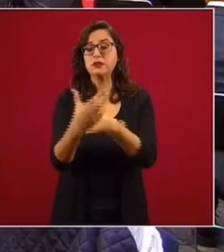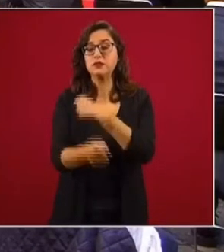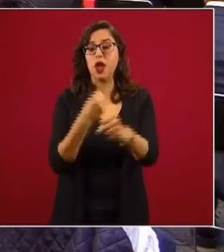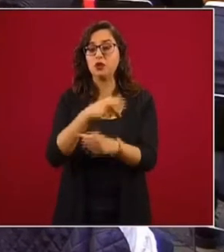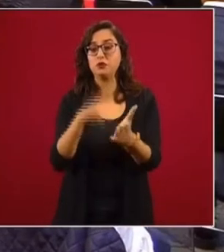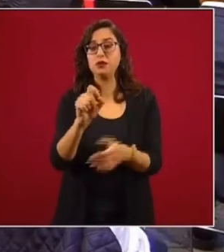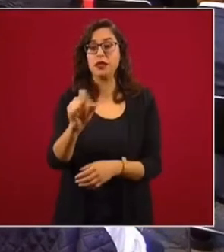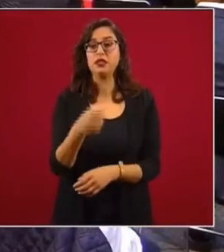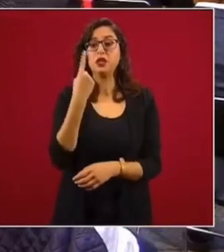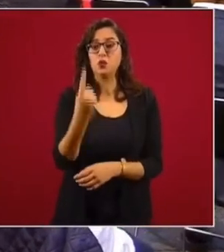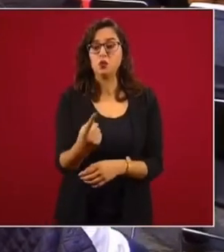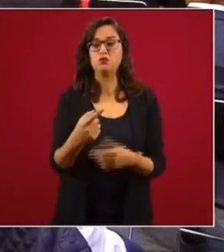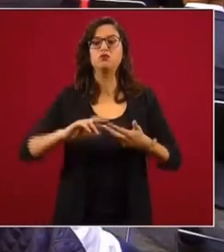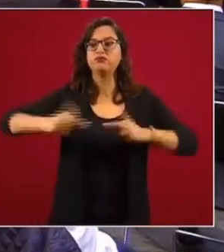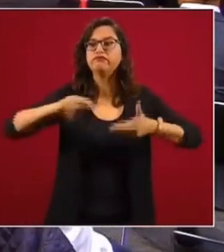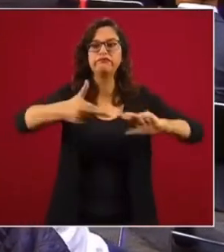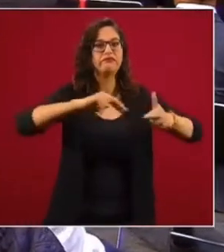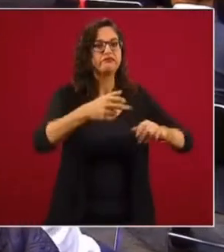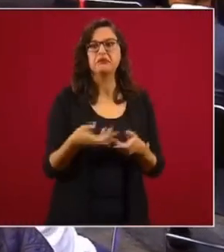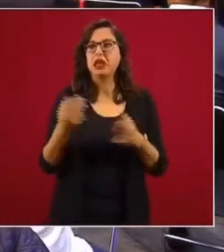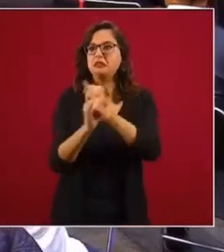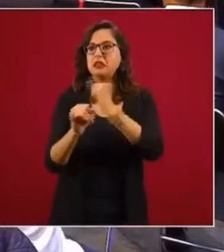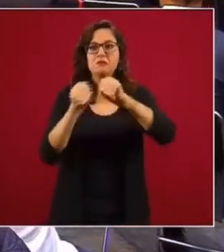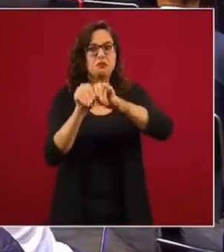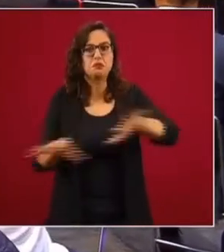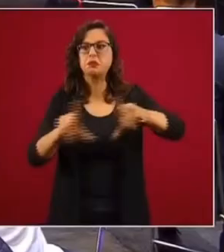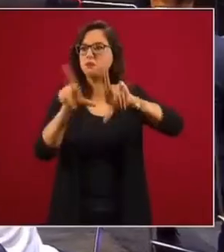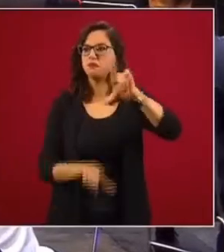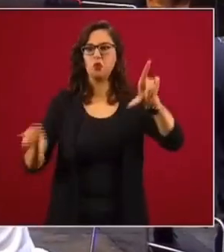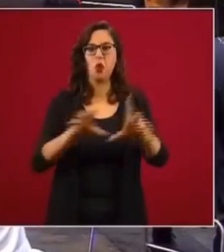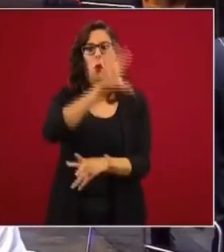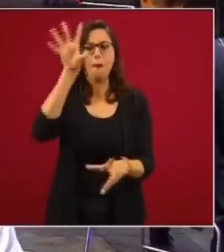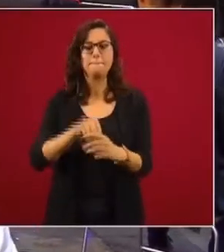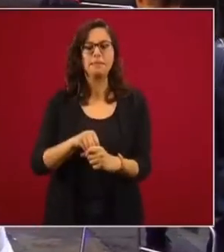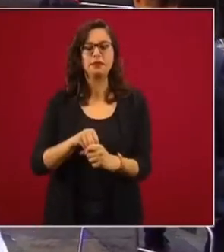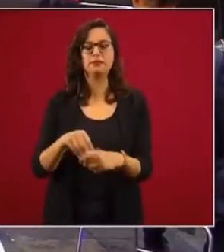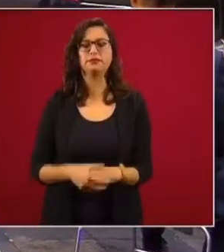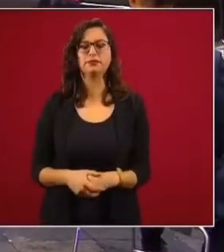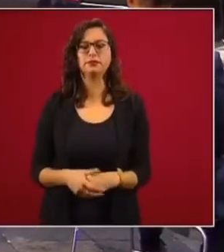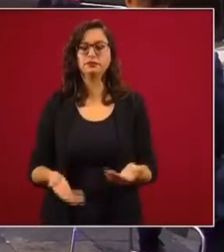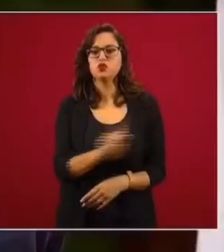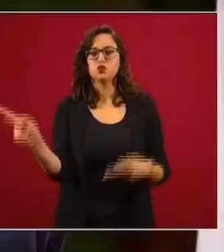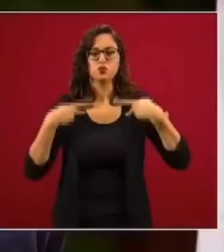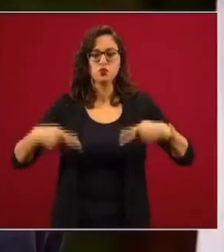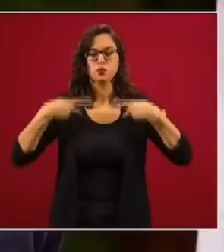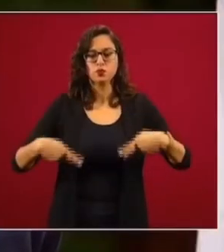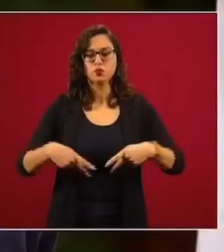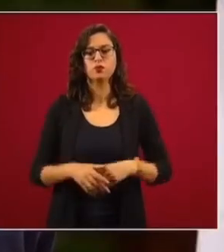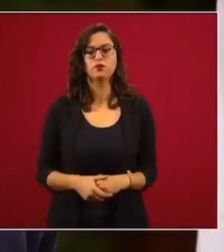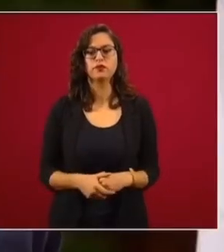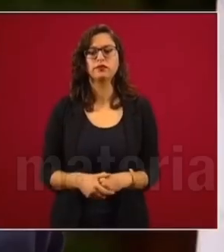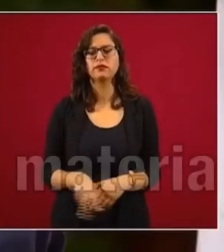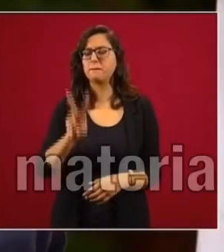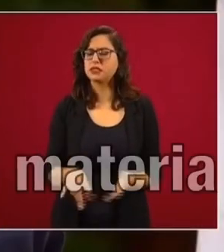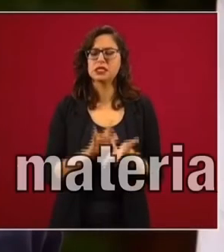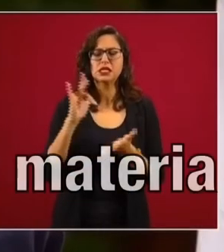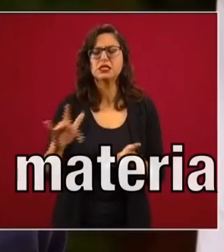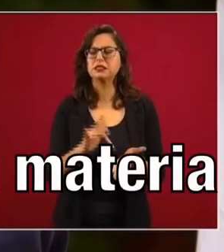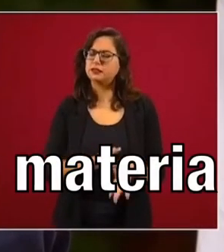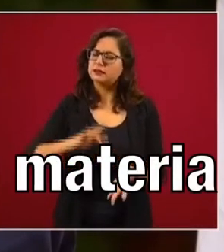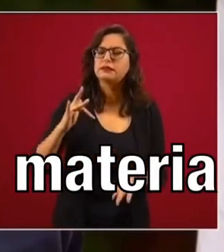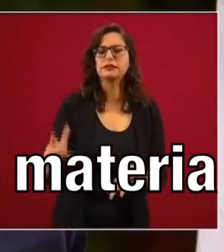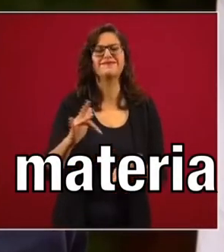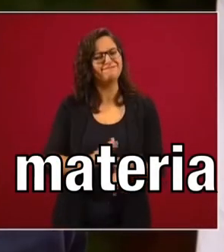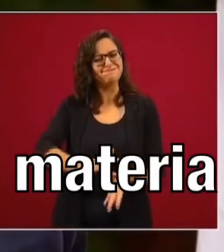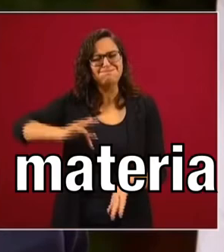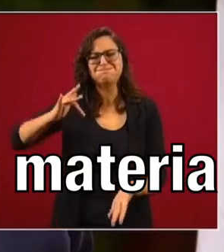habrá señal en todo el territorio nacional. Se canceló la mal llamada reforma educativa. Gracias, gracias, muchas